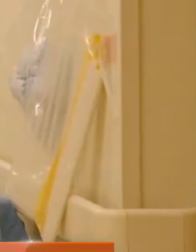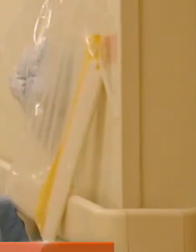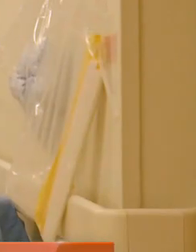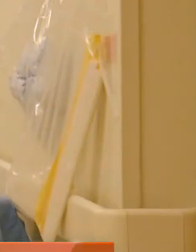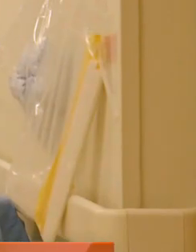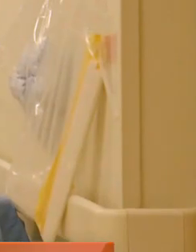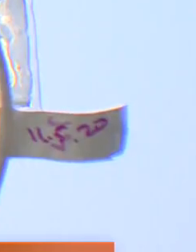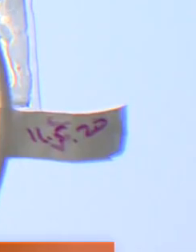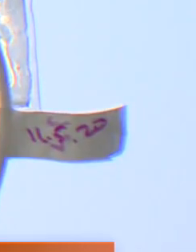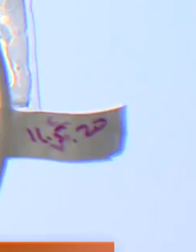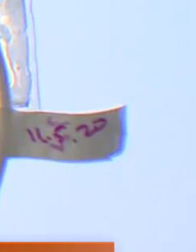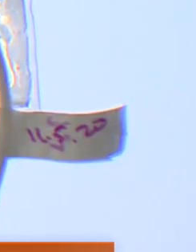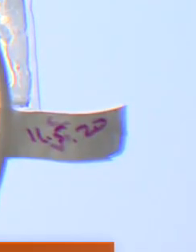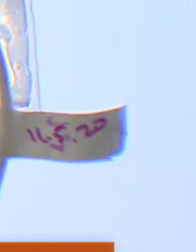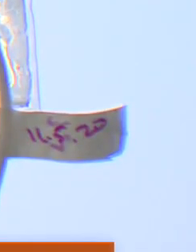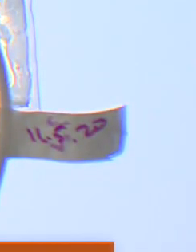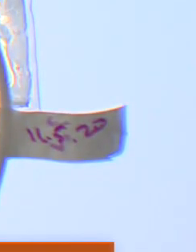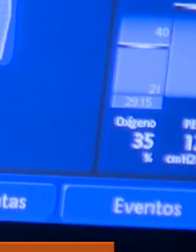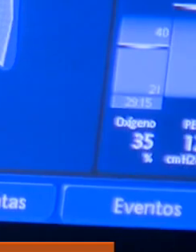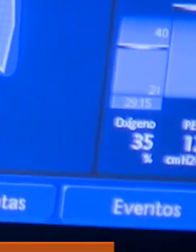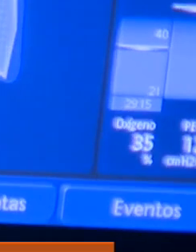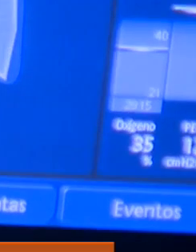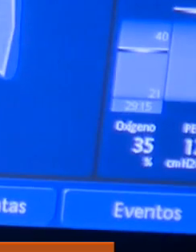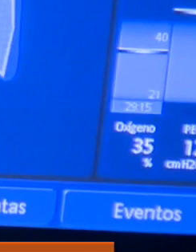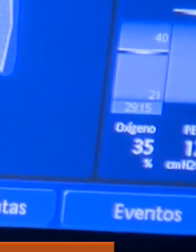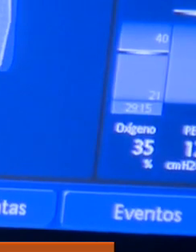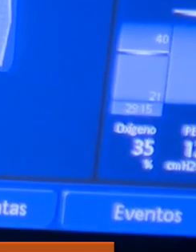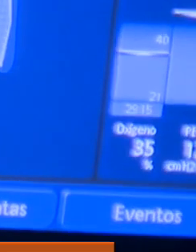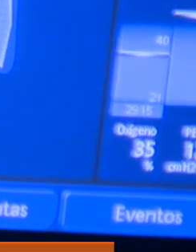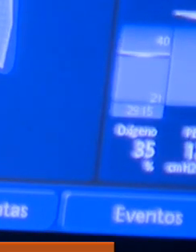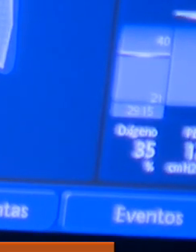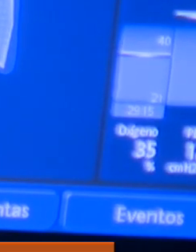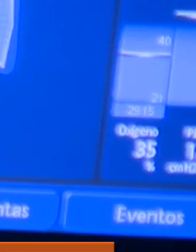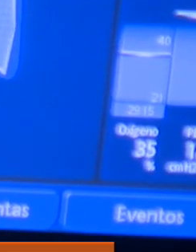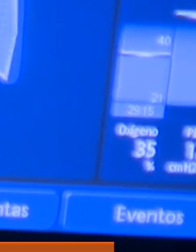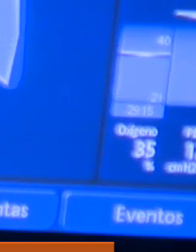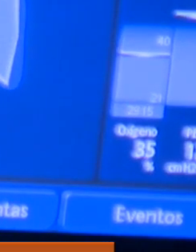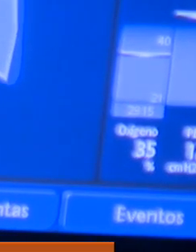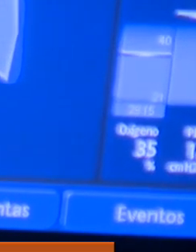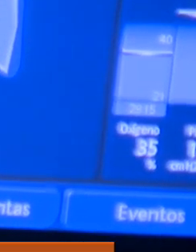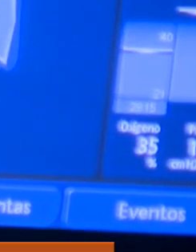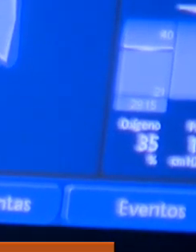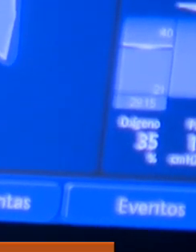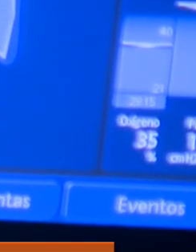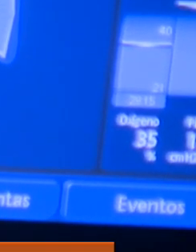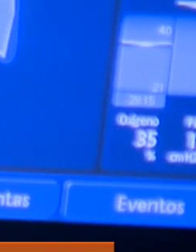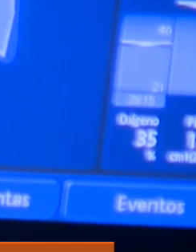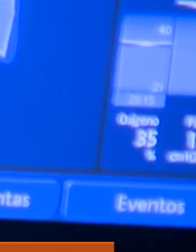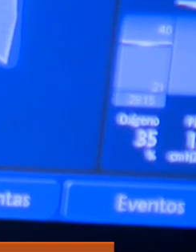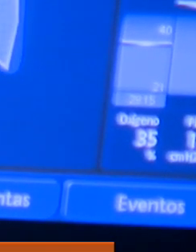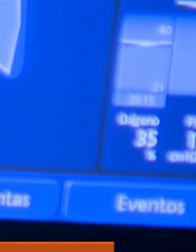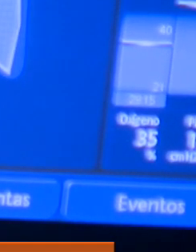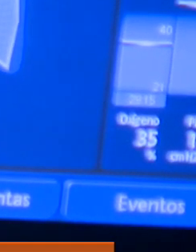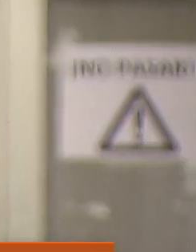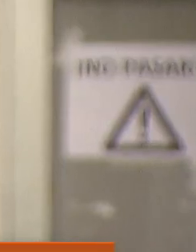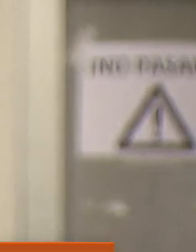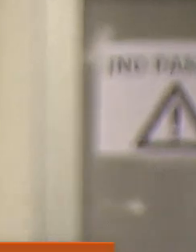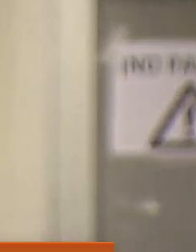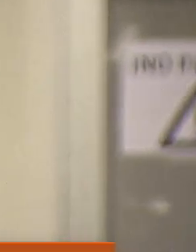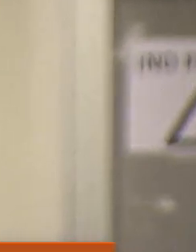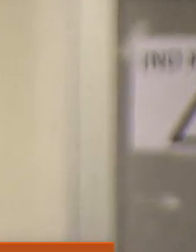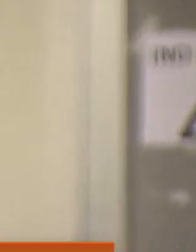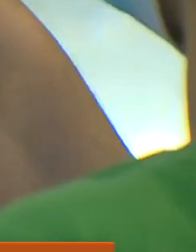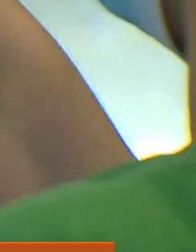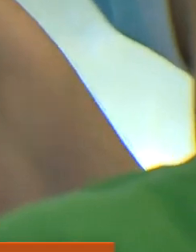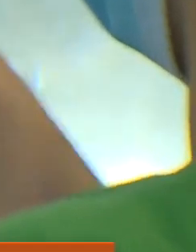en las últimas 24 horas, lamentablemente 64 personas han fallecido llegando a un total a nivel